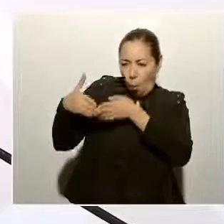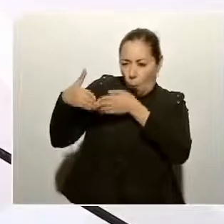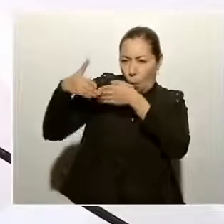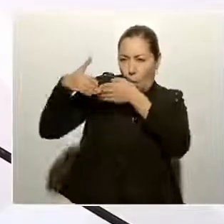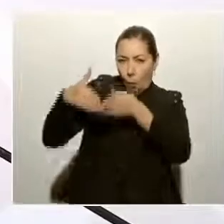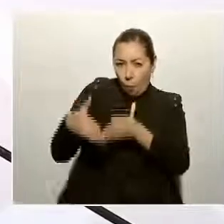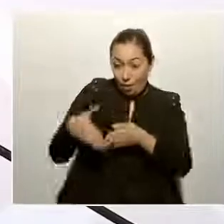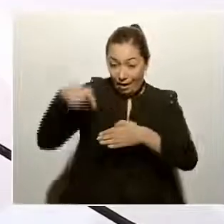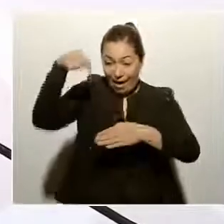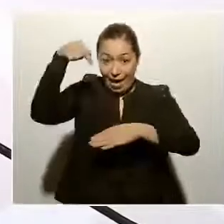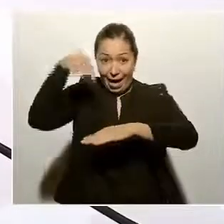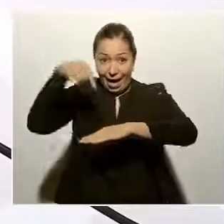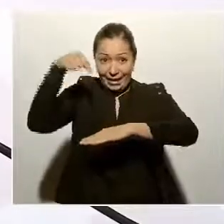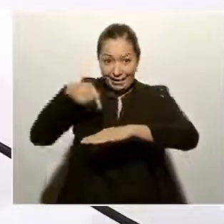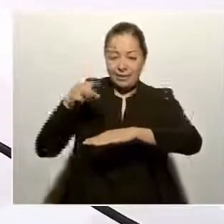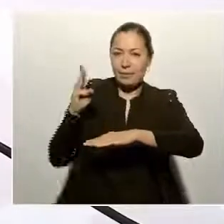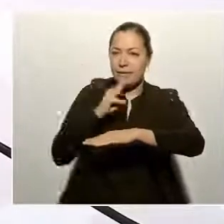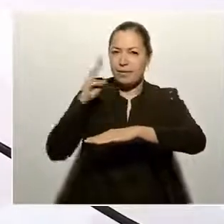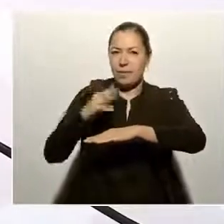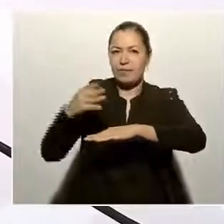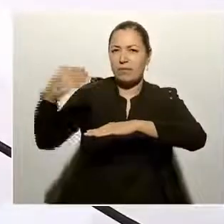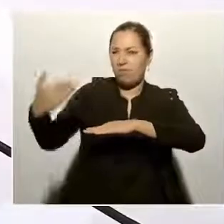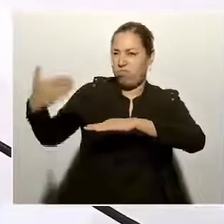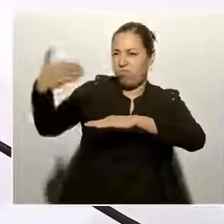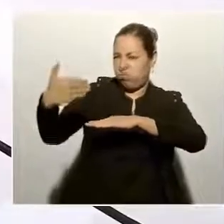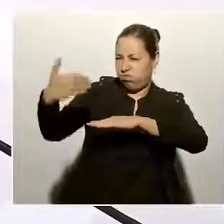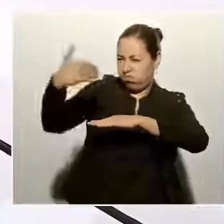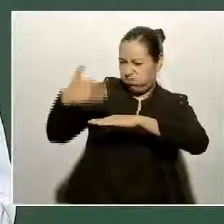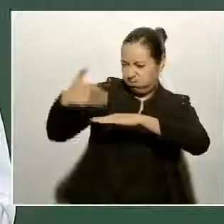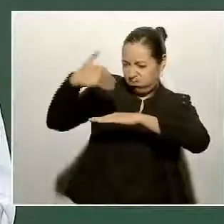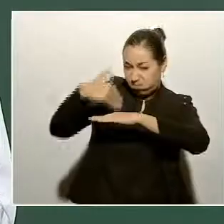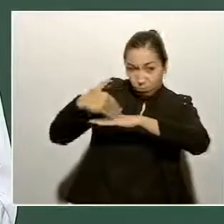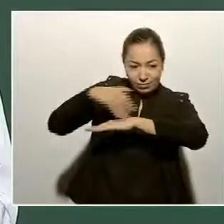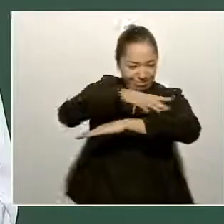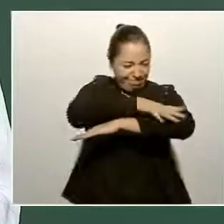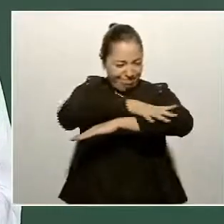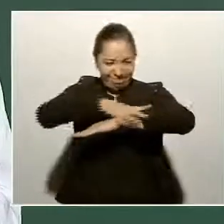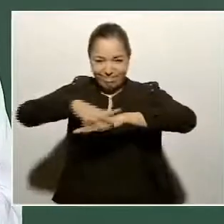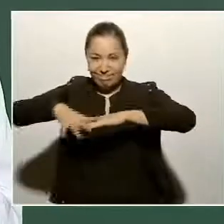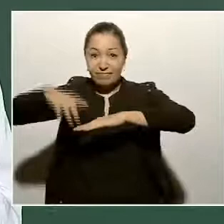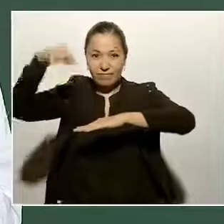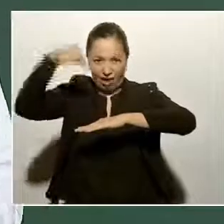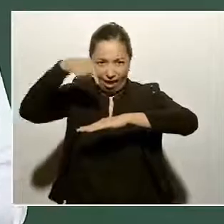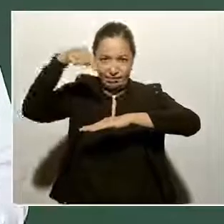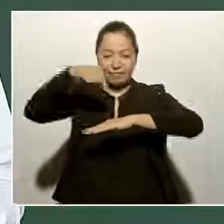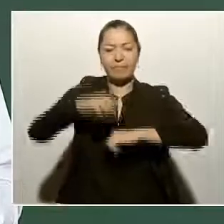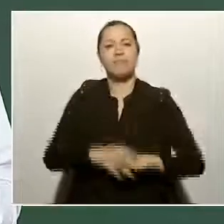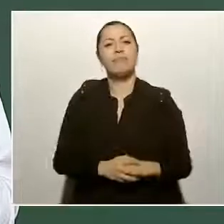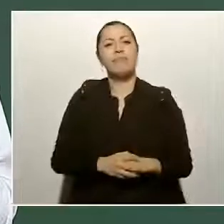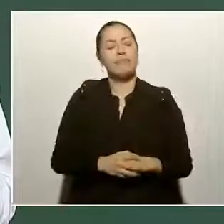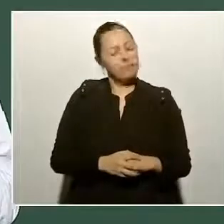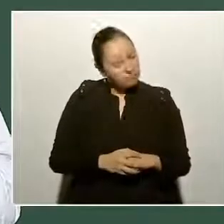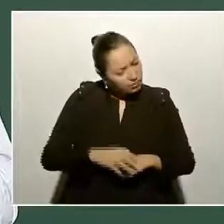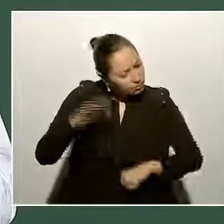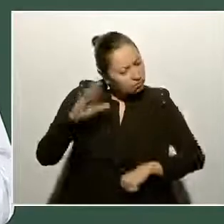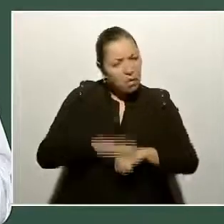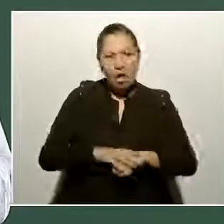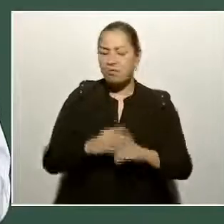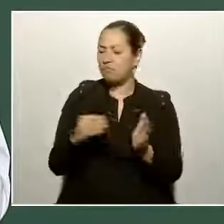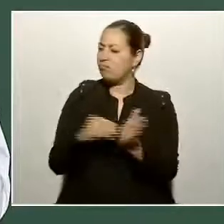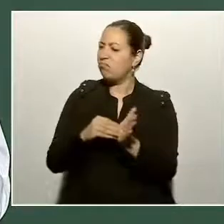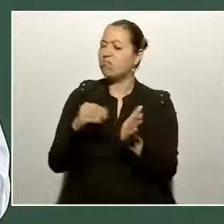Mazatlán. Vamos a seguir apoyando, repito,